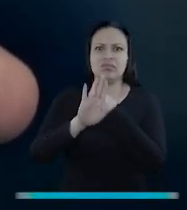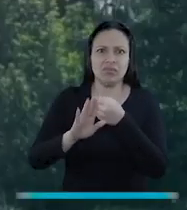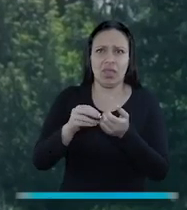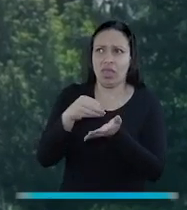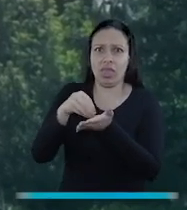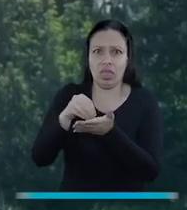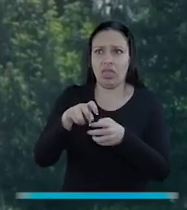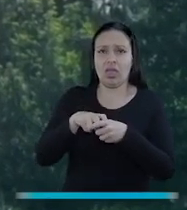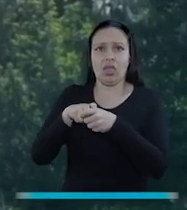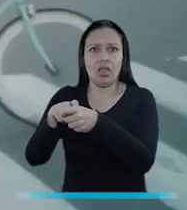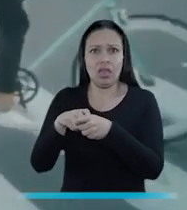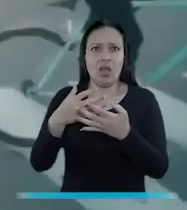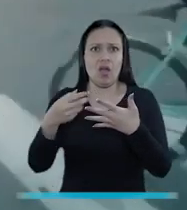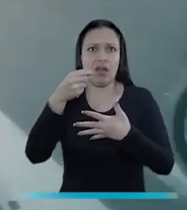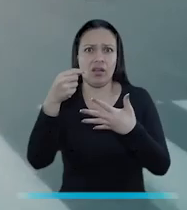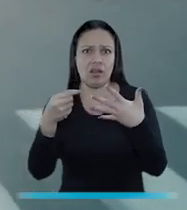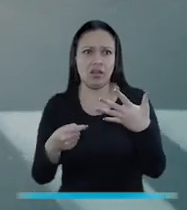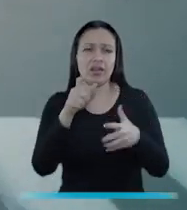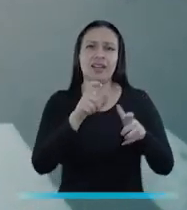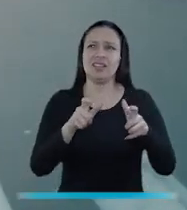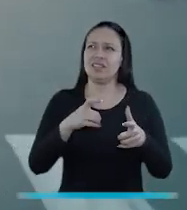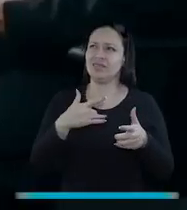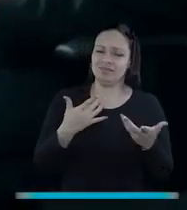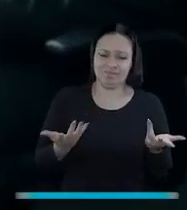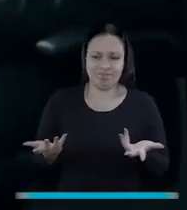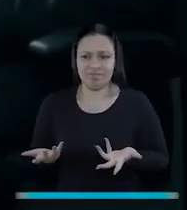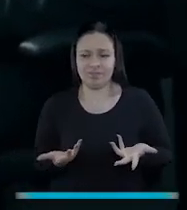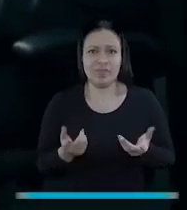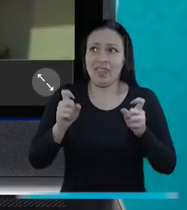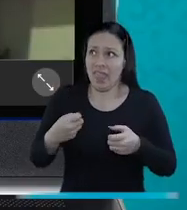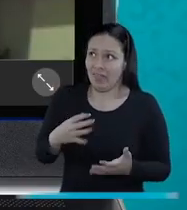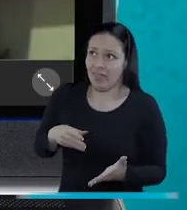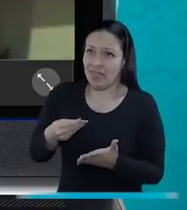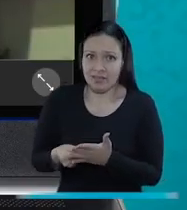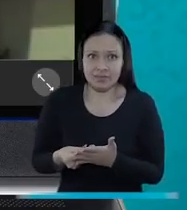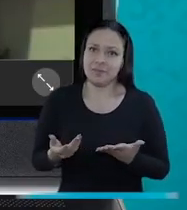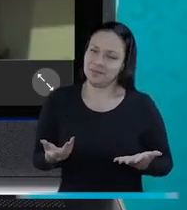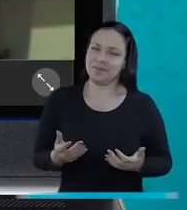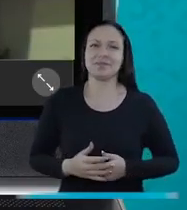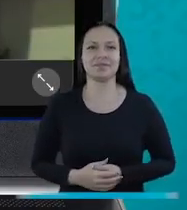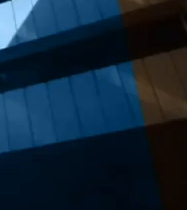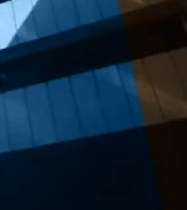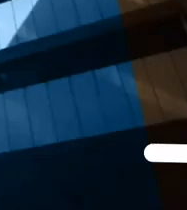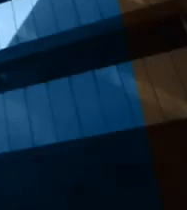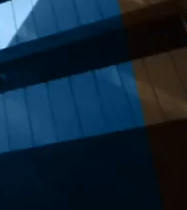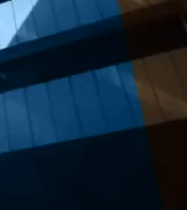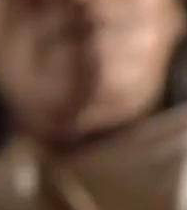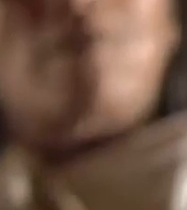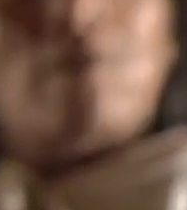dinero porque las expensas, el transporte, las costas de un proceso, por supuesto, la gente se ve relevada de tener que asumirlas.